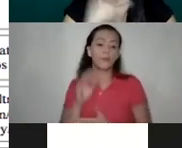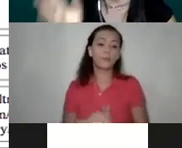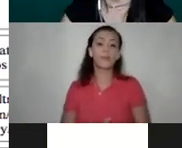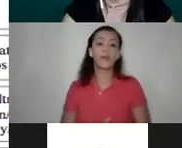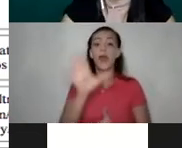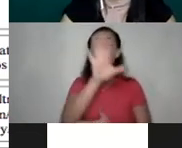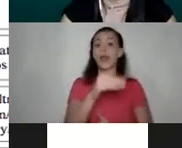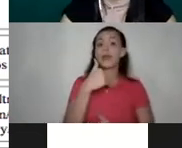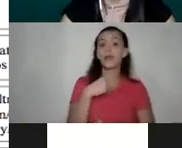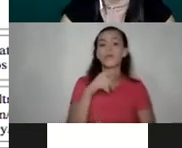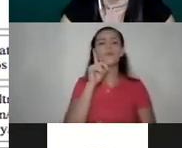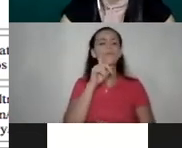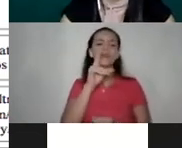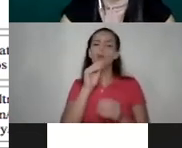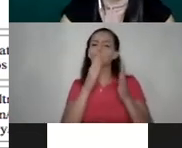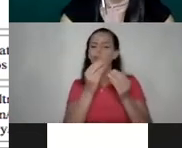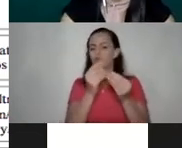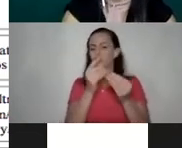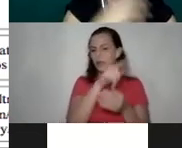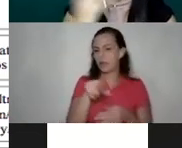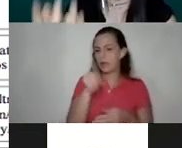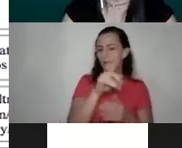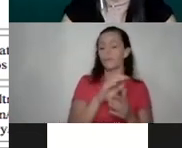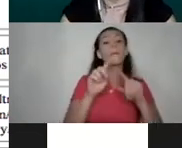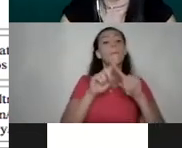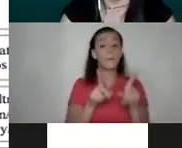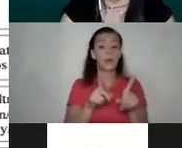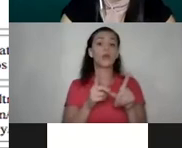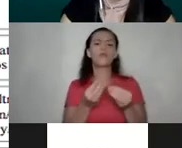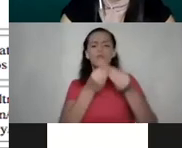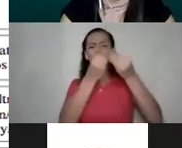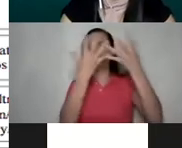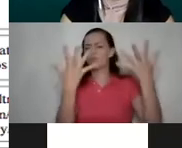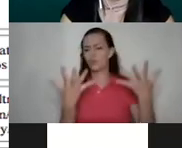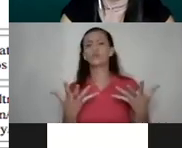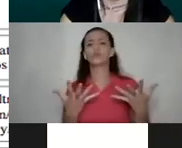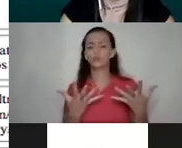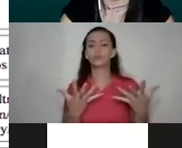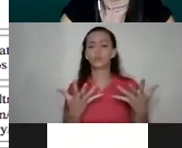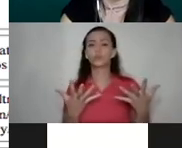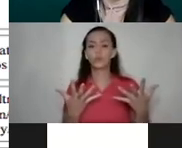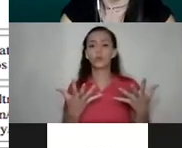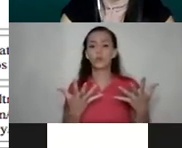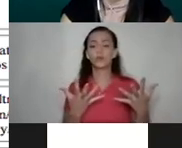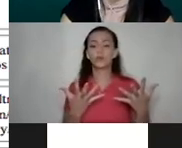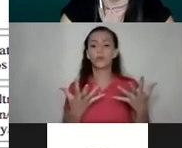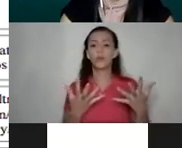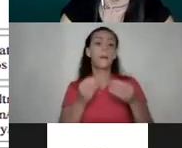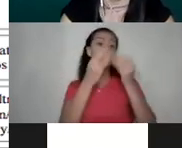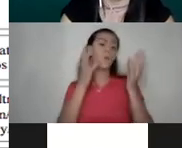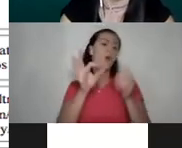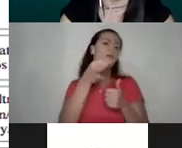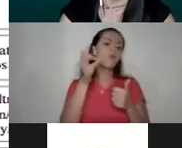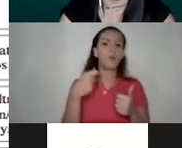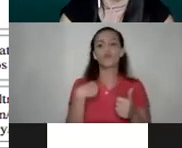mitos, no me voy a detener demasiado en esto, pero de muchísimas formas, yo les